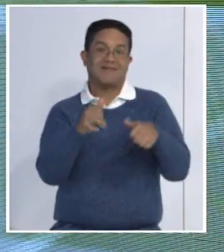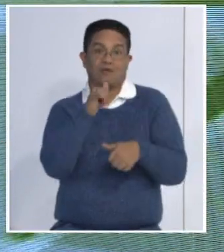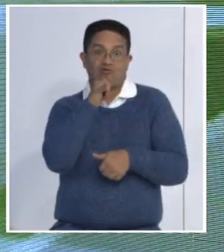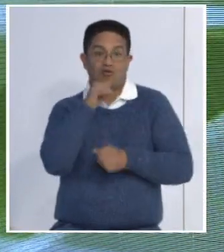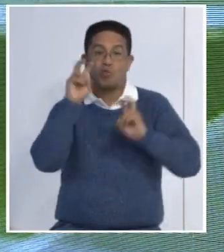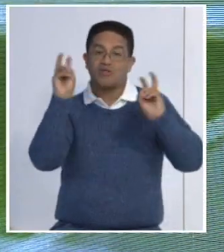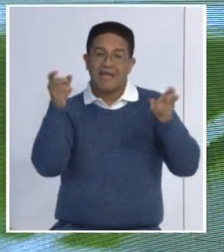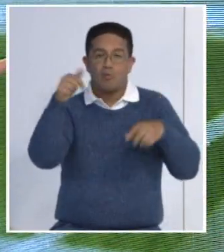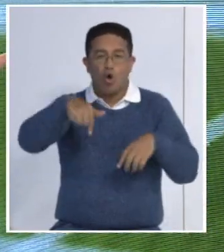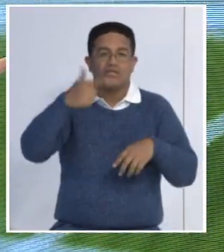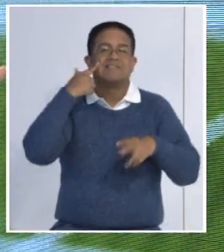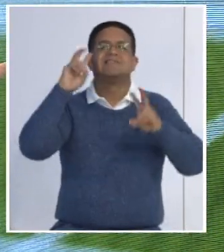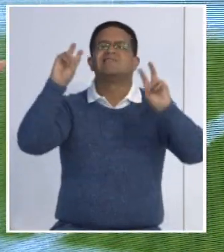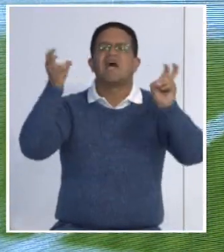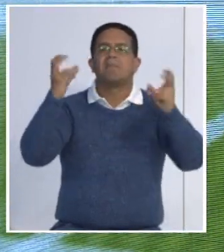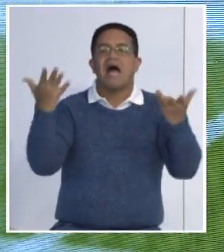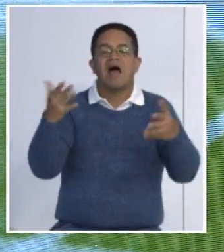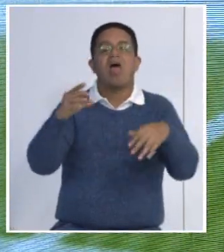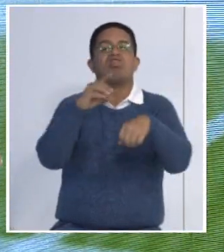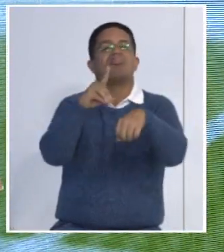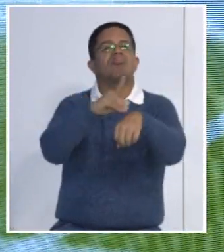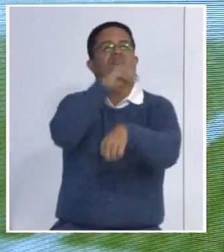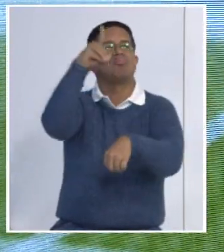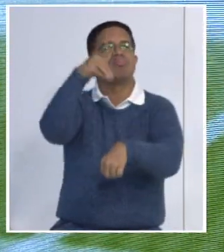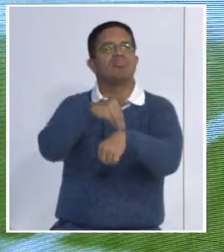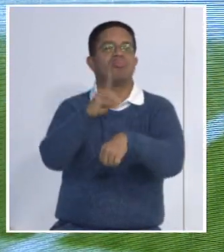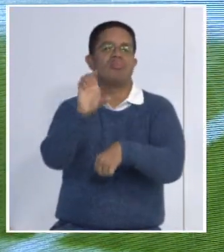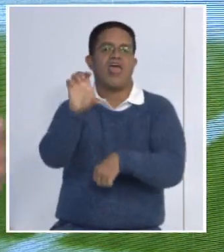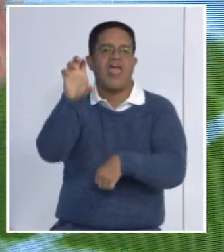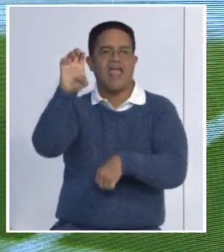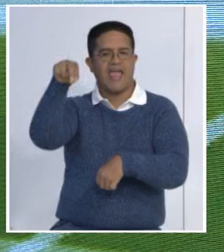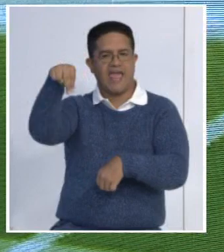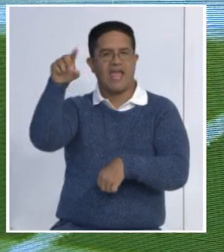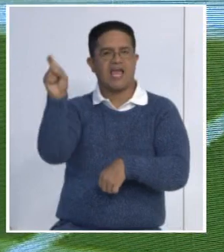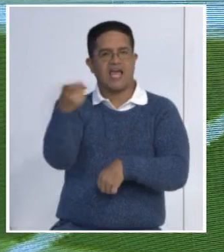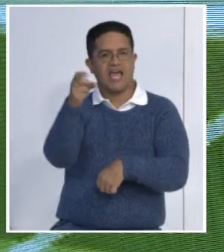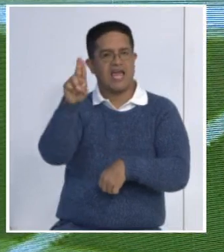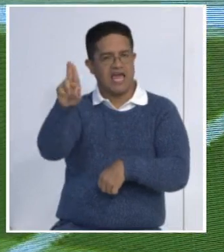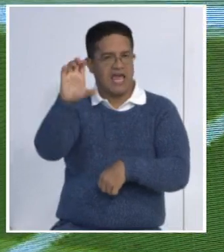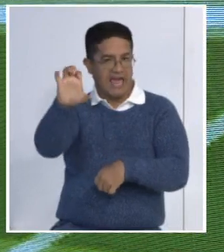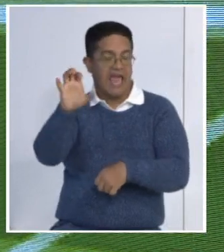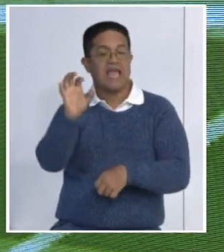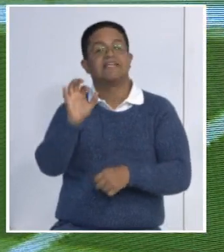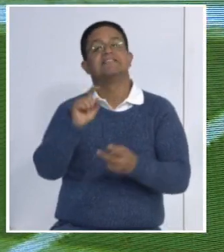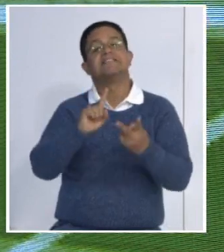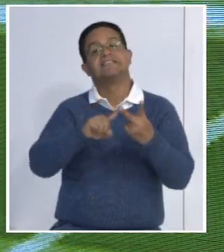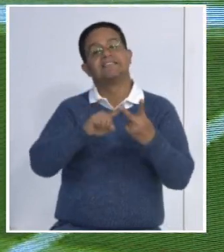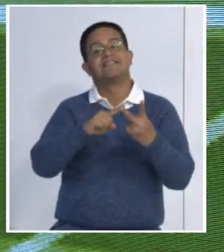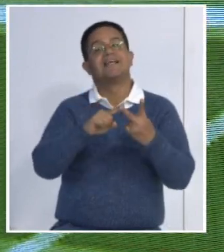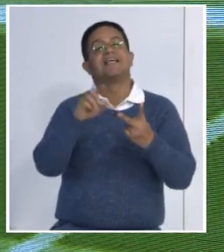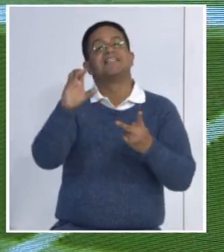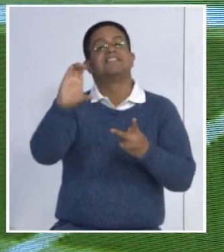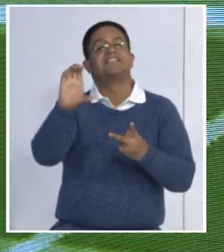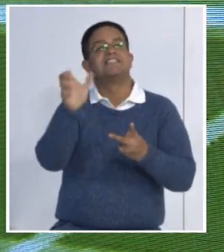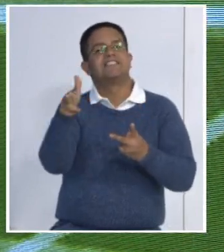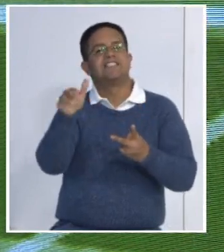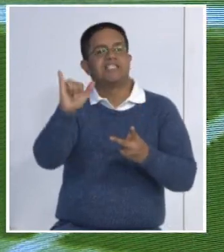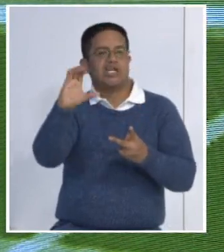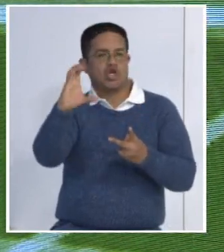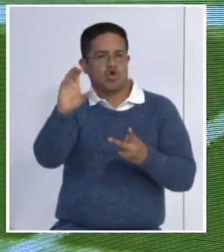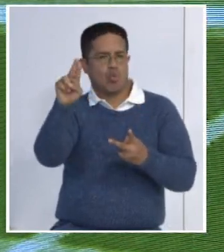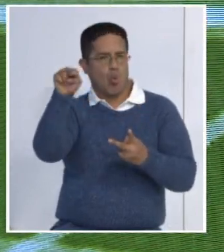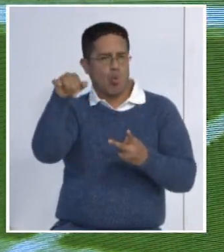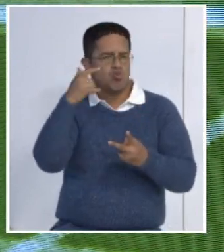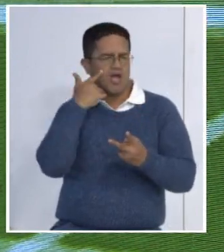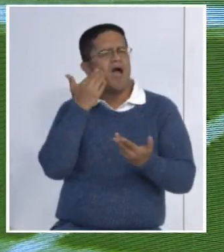día de hoy es dengue y chikungunya, aunque lo transmite también el mismo vector y puede tener algunos síntomas similares, tienen diferencias. Vamos